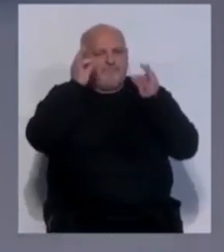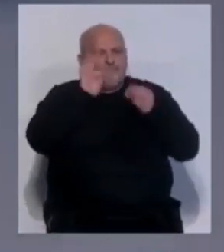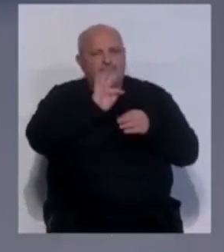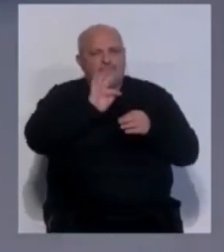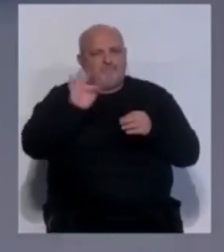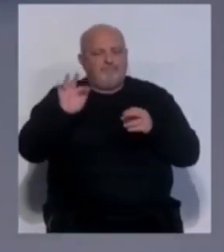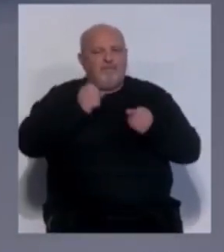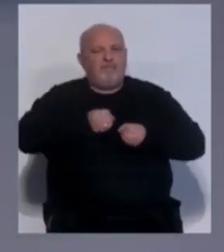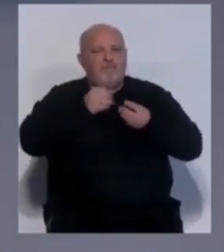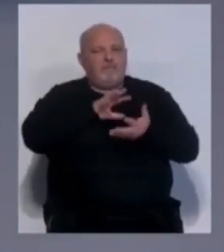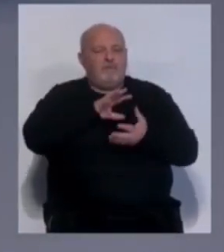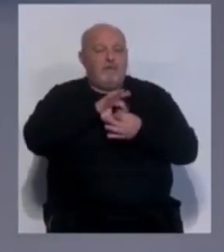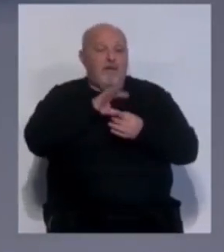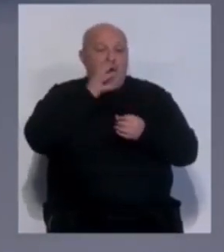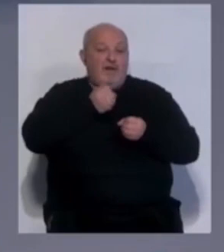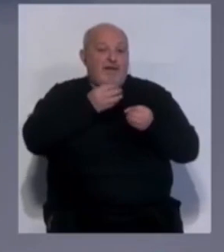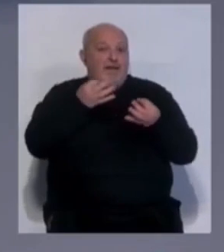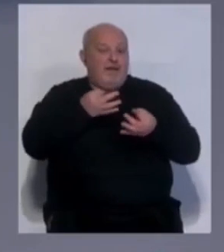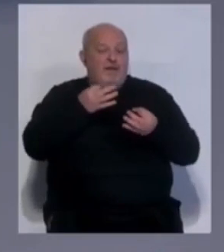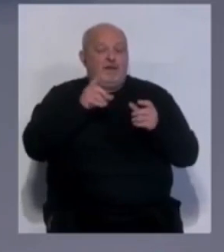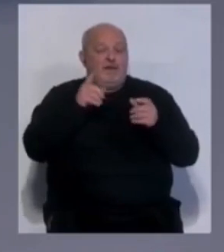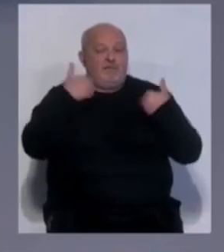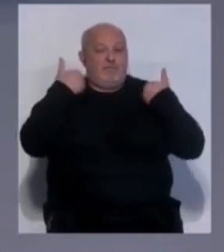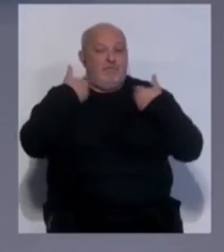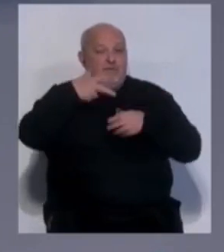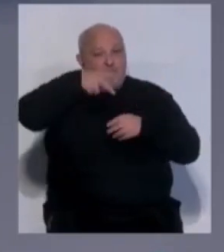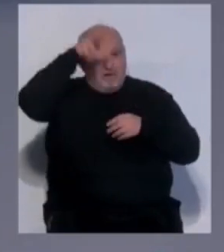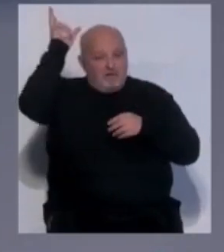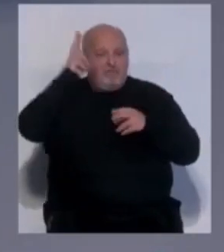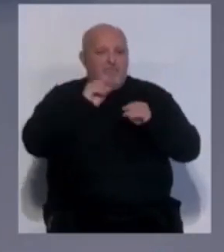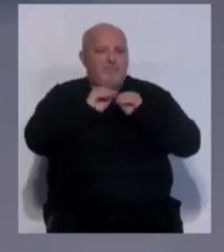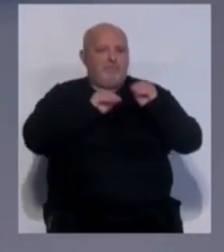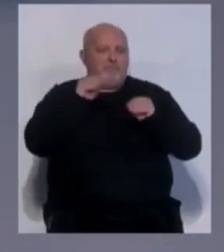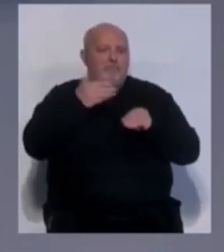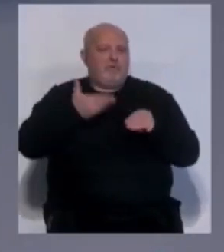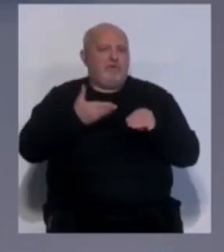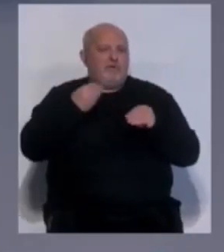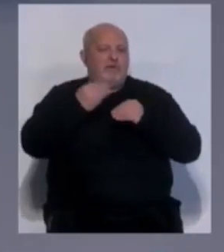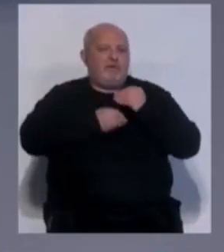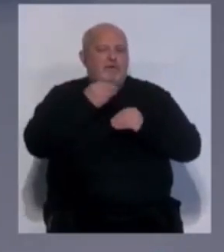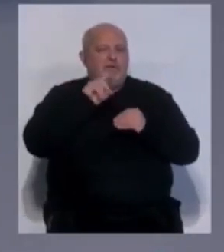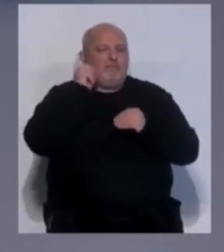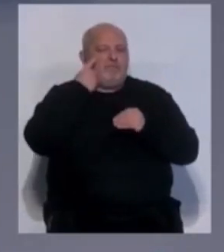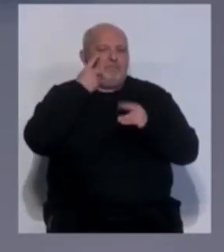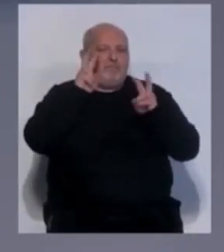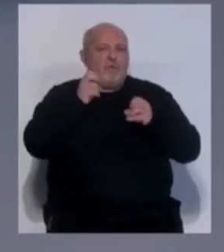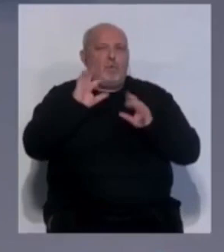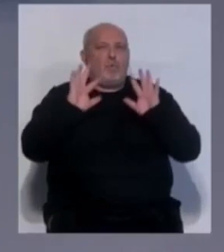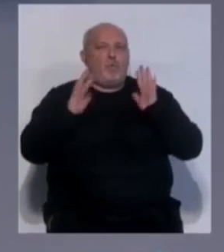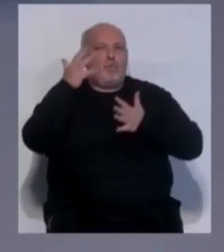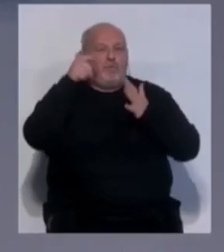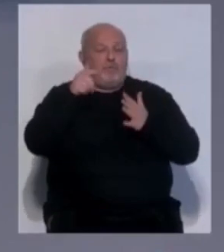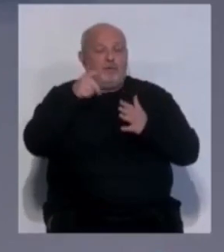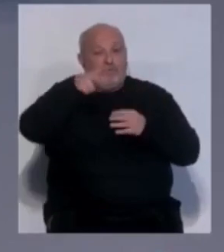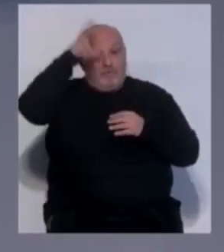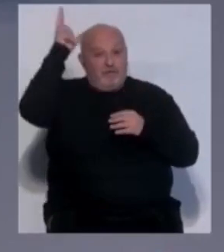de esas informaciones. Antes les contamos que el consorcio de bomberos señala la importancia de los detectores de humo. Desde